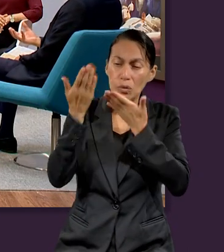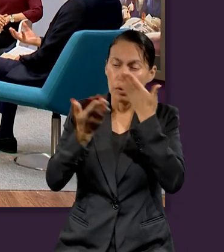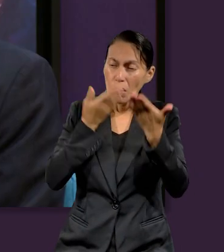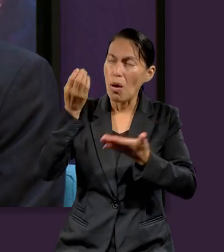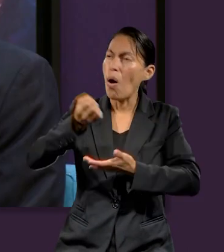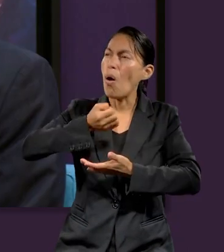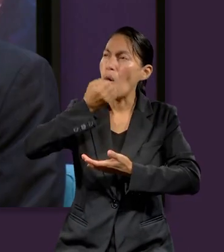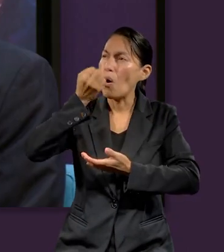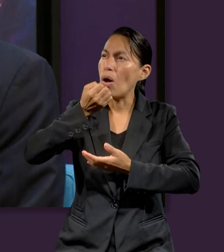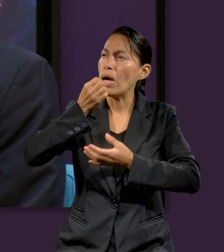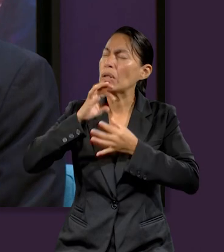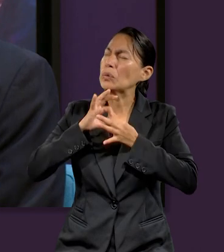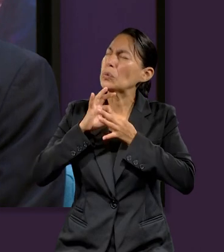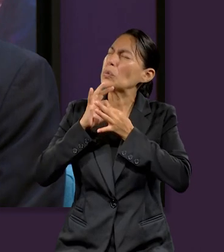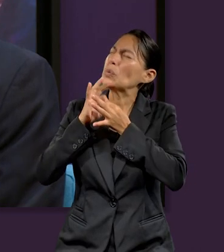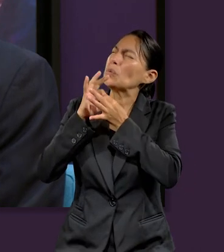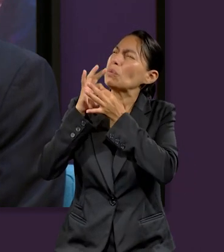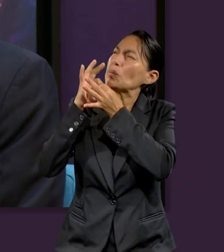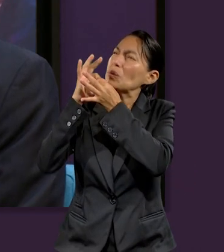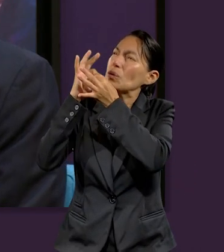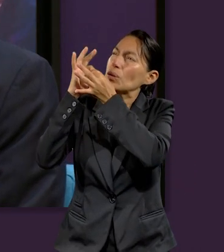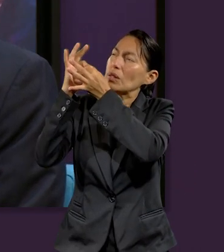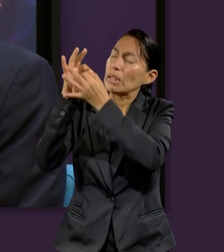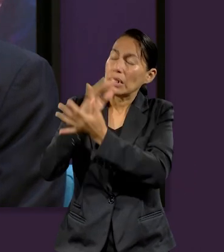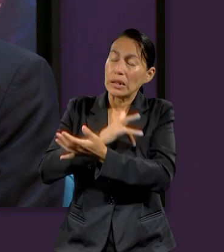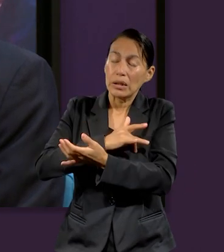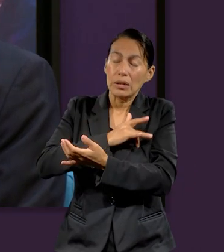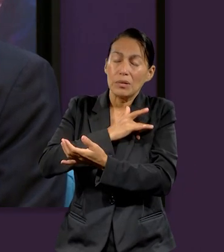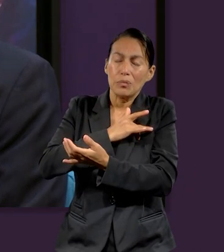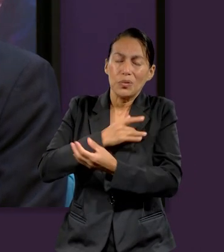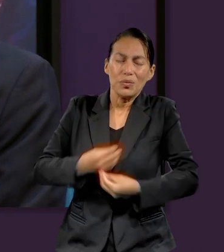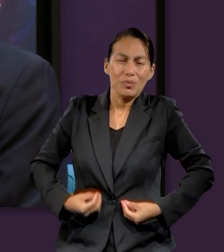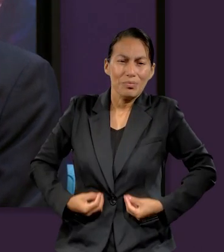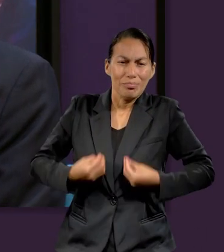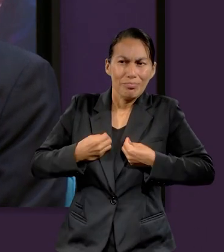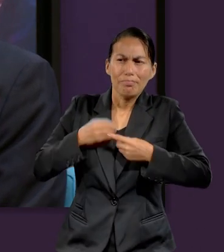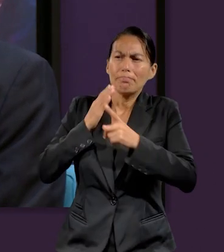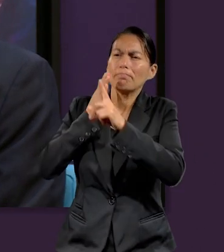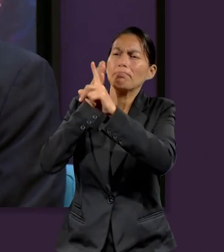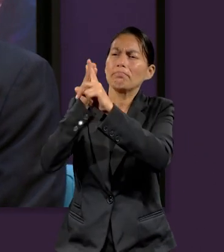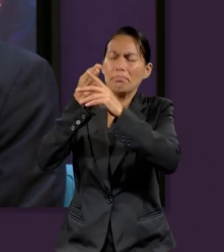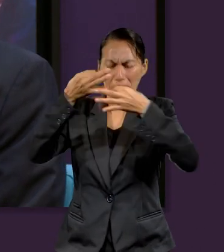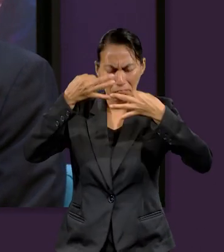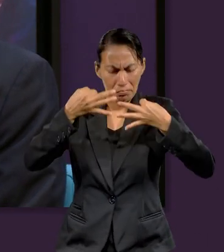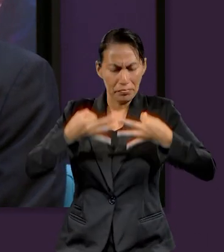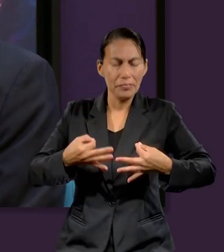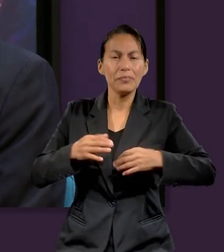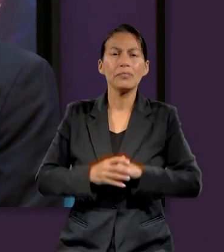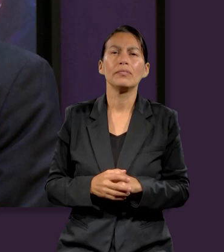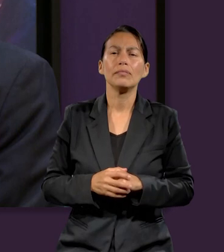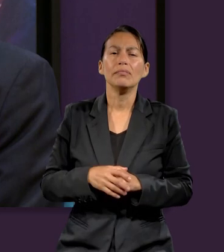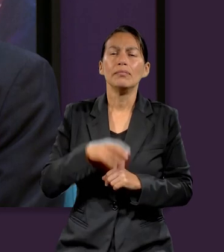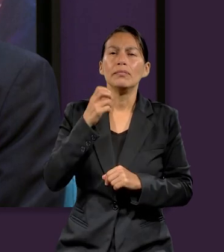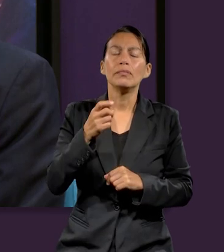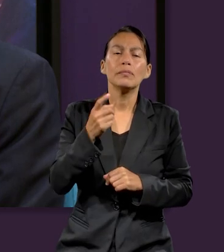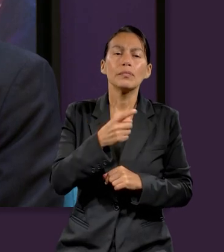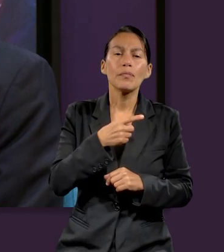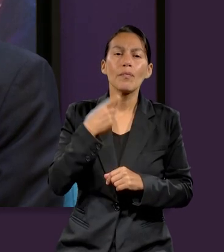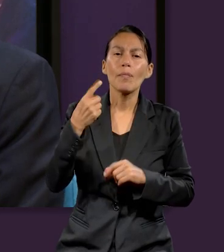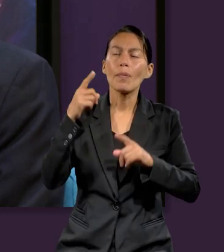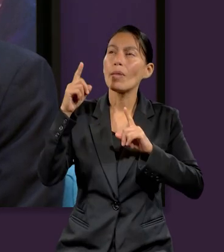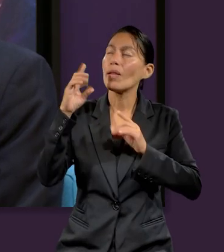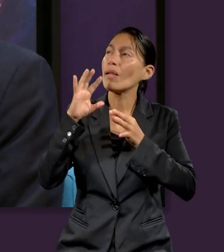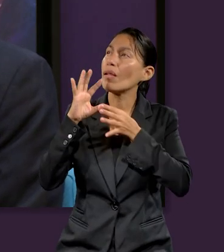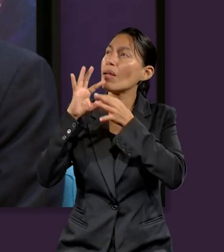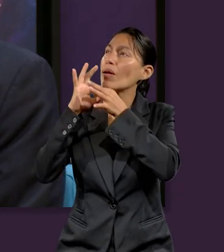de Dios, esto nos ayuda a sentir ese propósito y nos da dirección a nuestras vidas. Y nos vamos acercando a aquel Creador